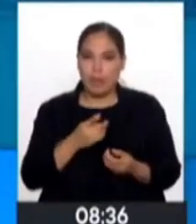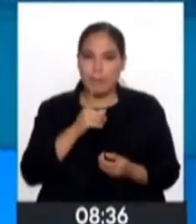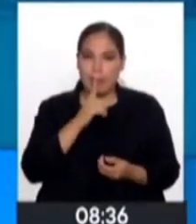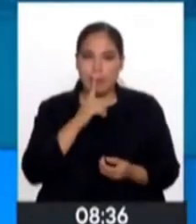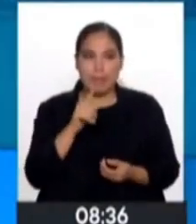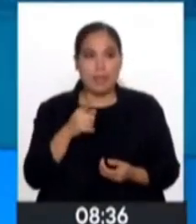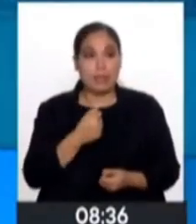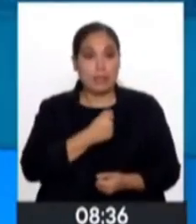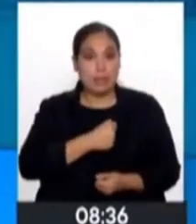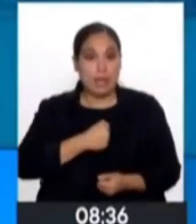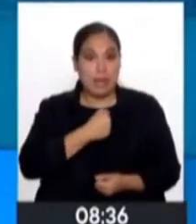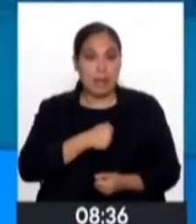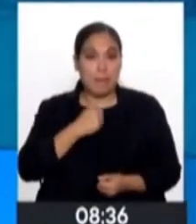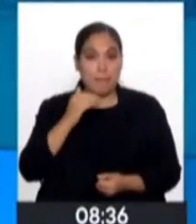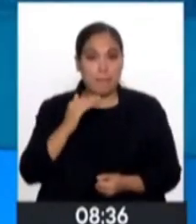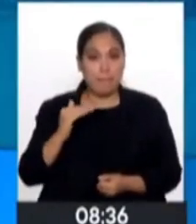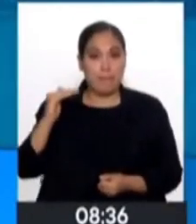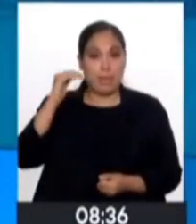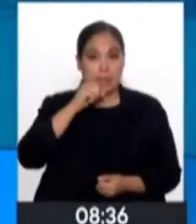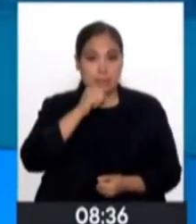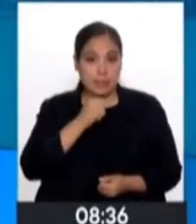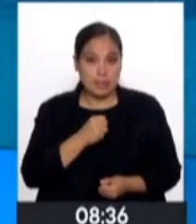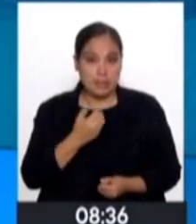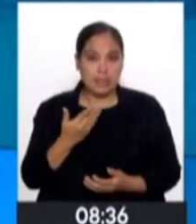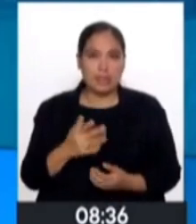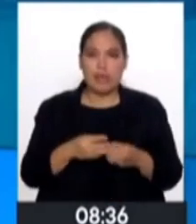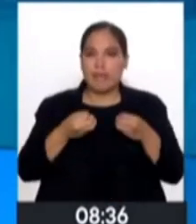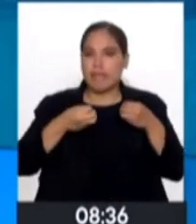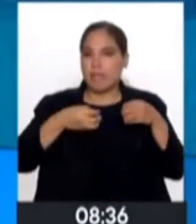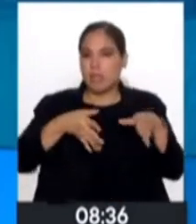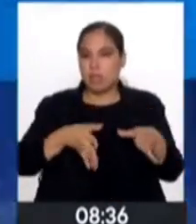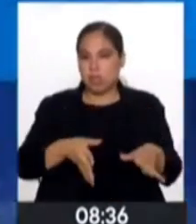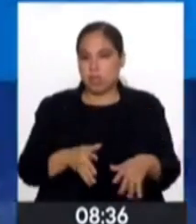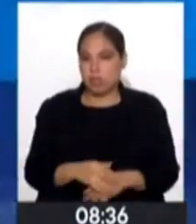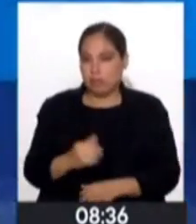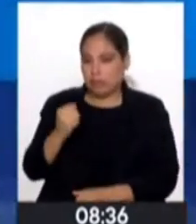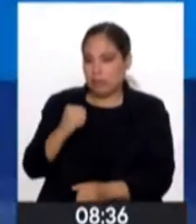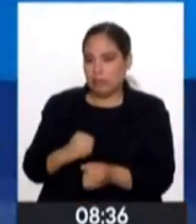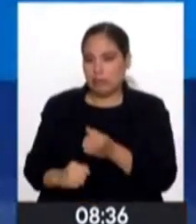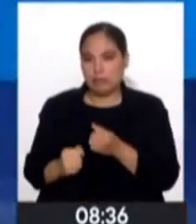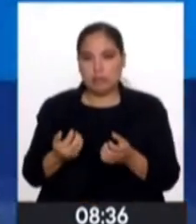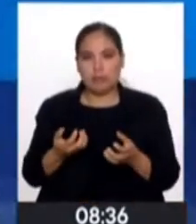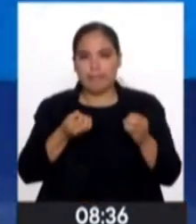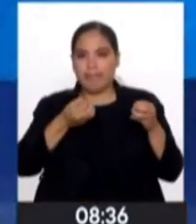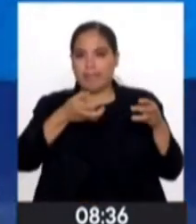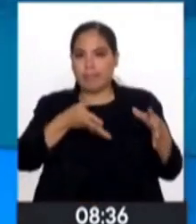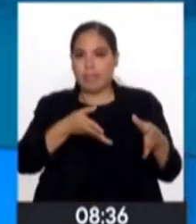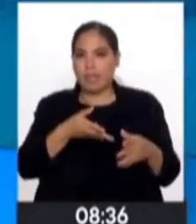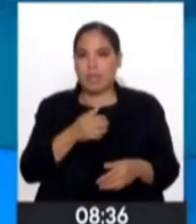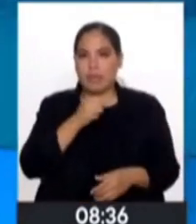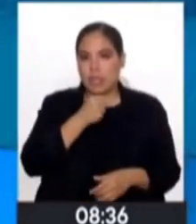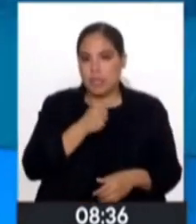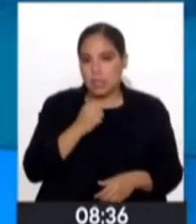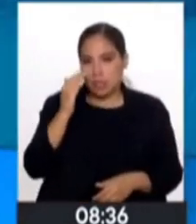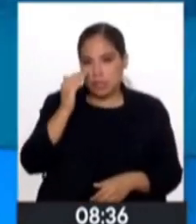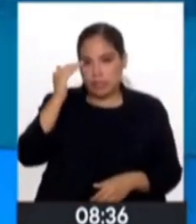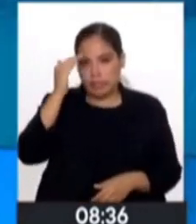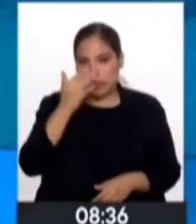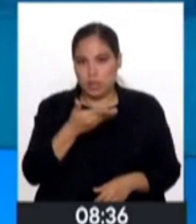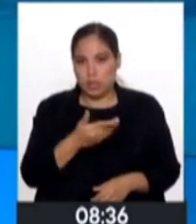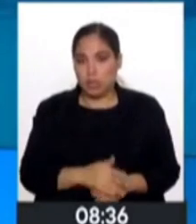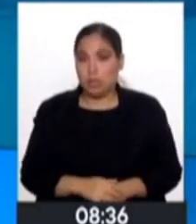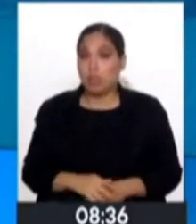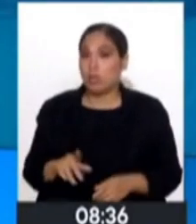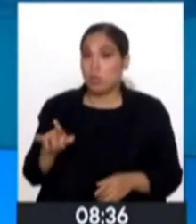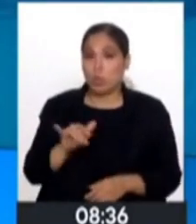lamentablemente hay adultos mayores que han sido abandonados por sus hijos, por esas personas que debían velar por ellos, así como los